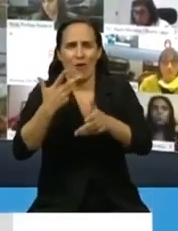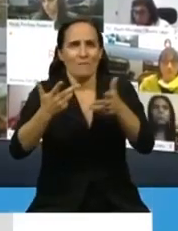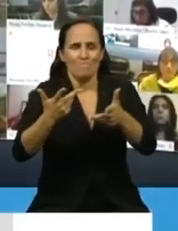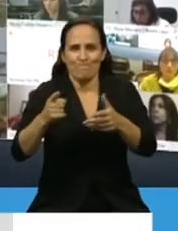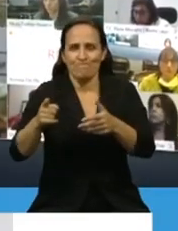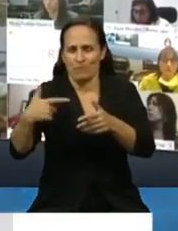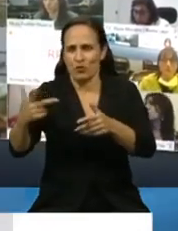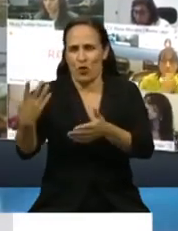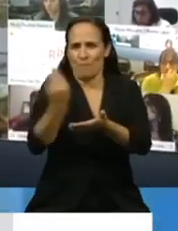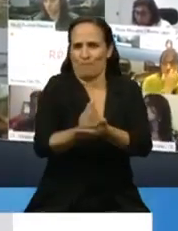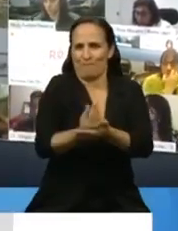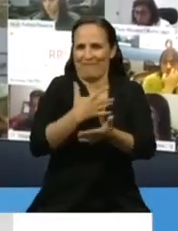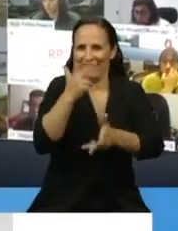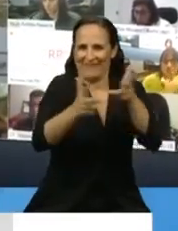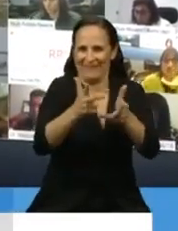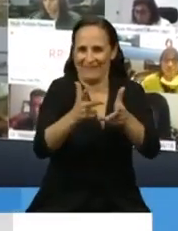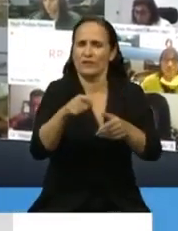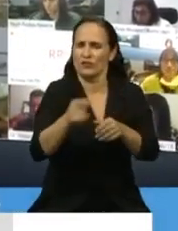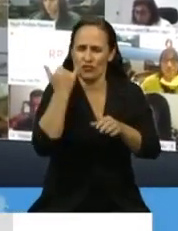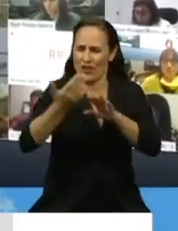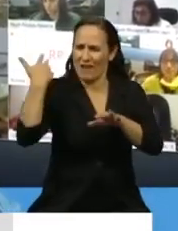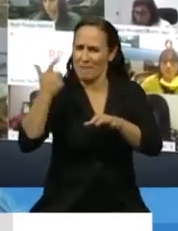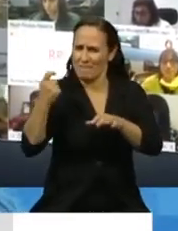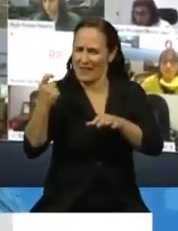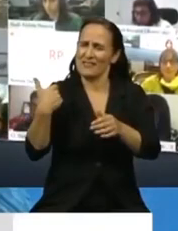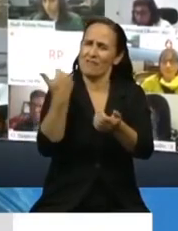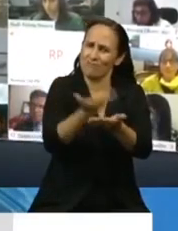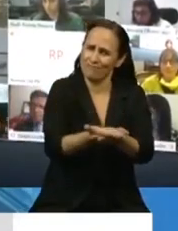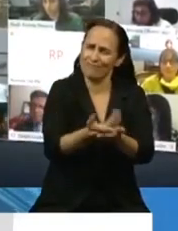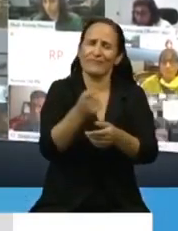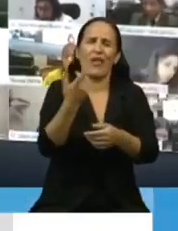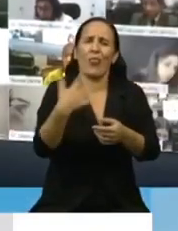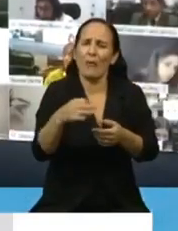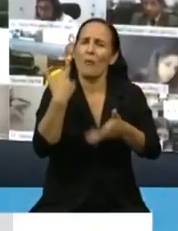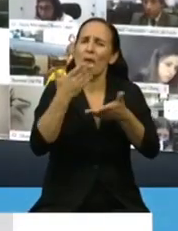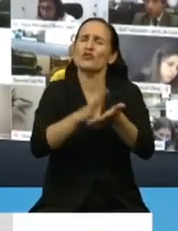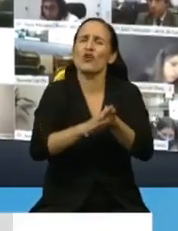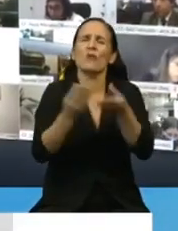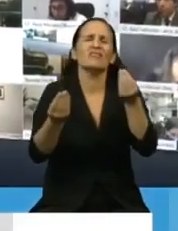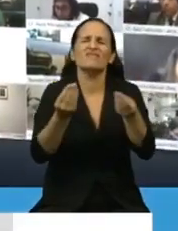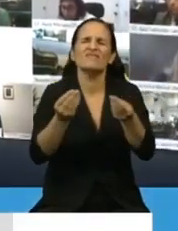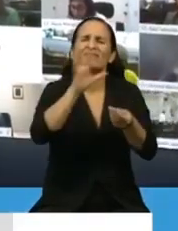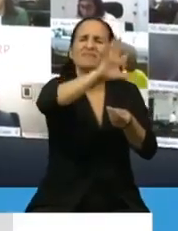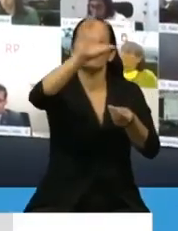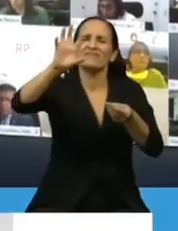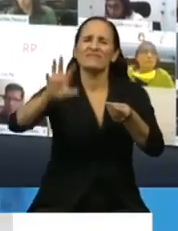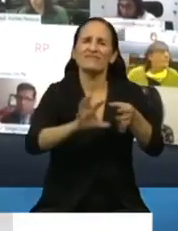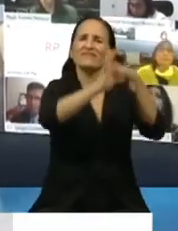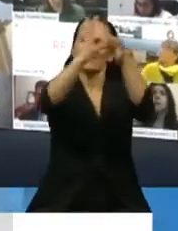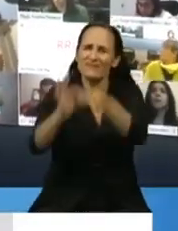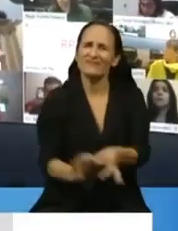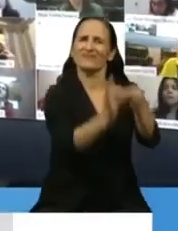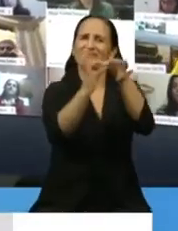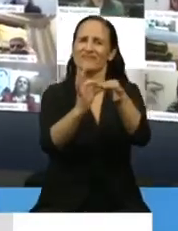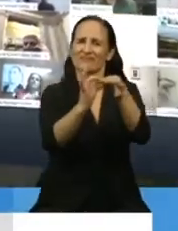recinto la necesidad de que discutamos nuevamente y en serio el concepto de federalismo. Una de las caras de ese federalismo